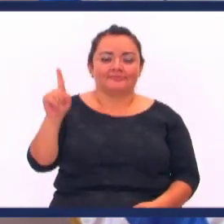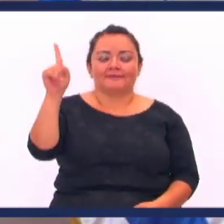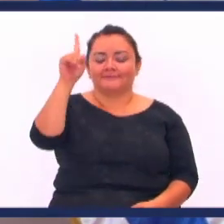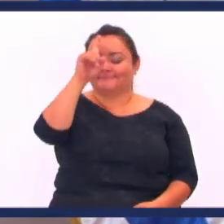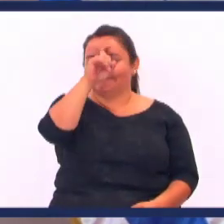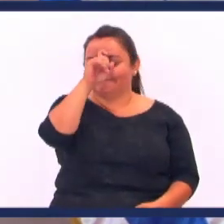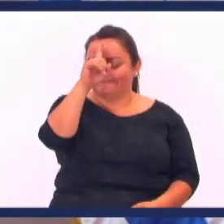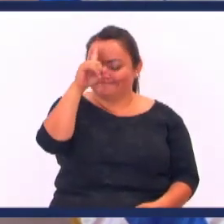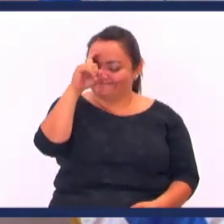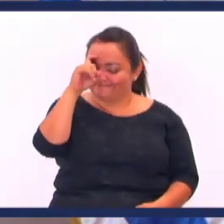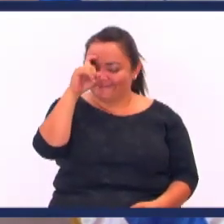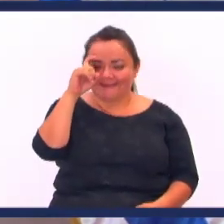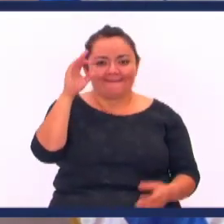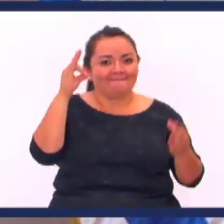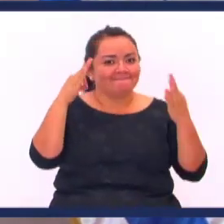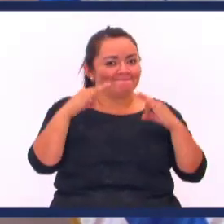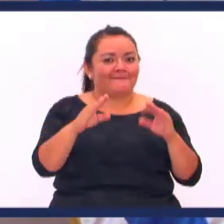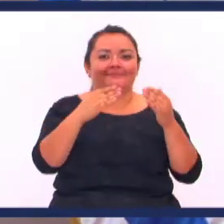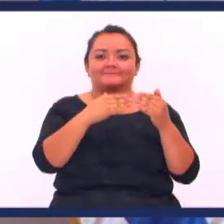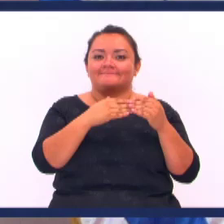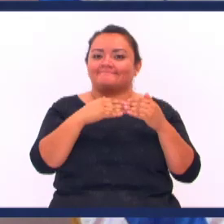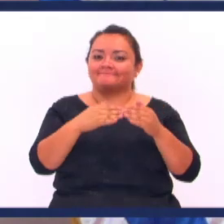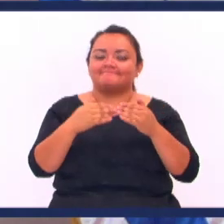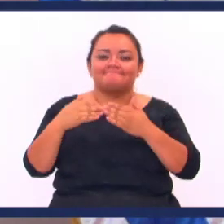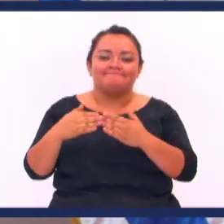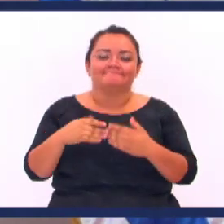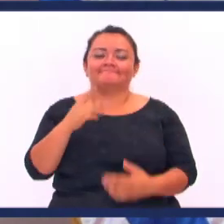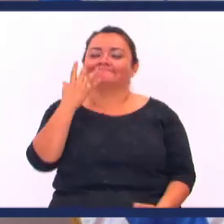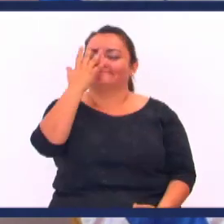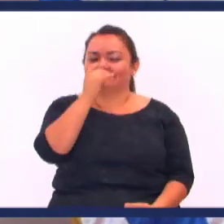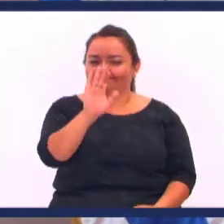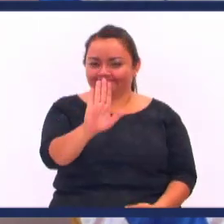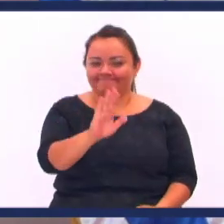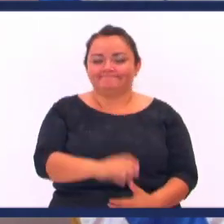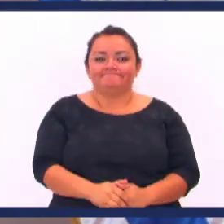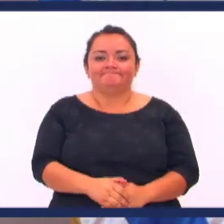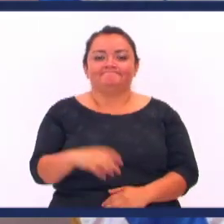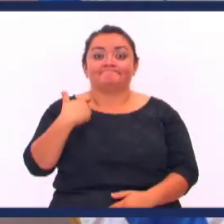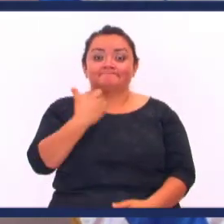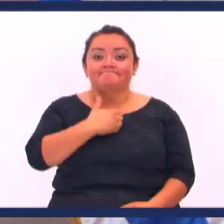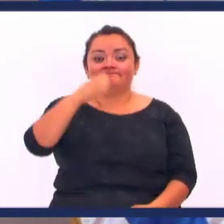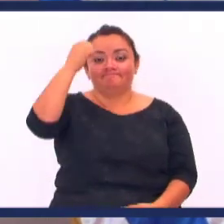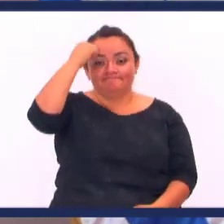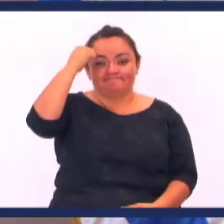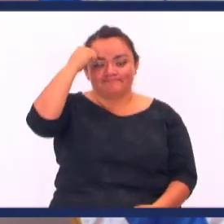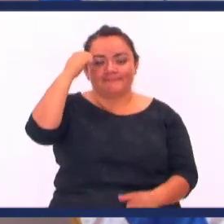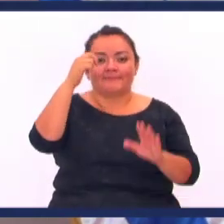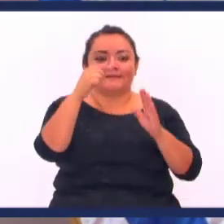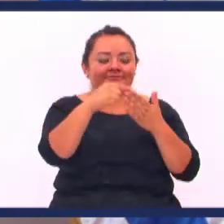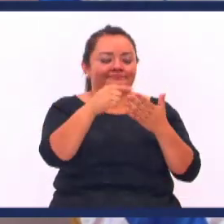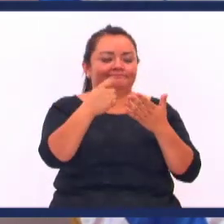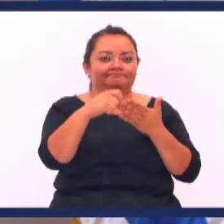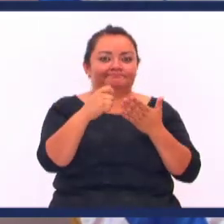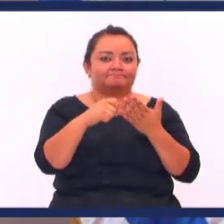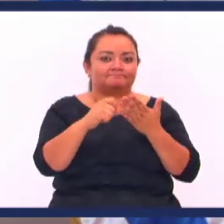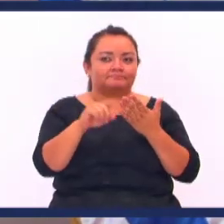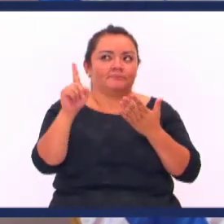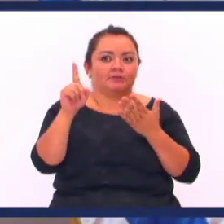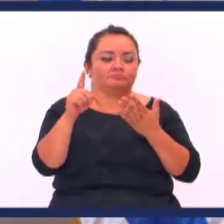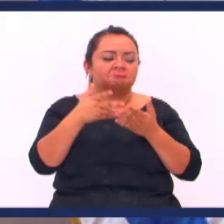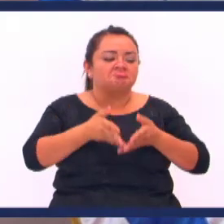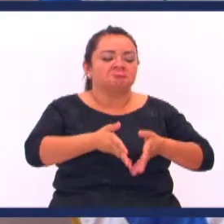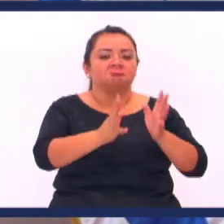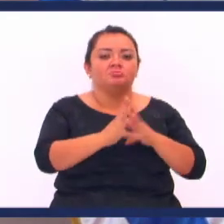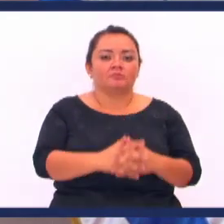Trabaja de una manera Tan distinta Y esto era lindo Que cuando aprendemos La lección Él nos suelta